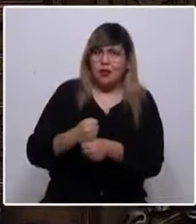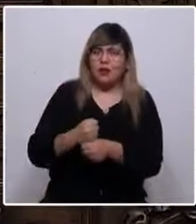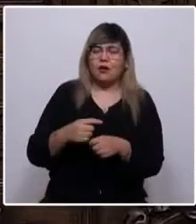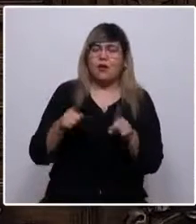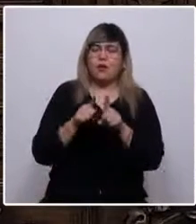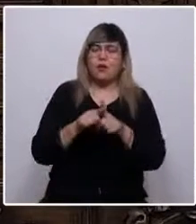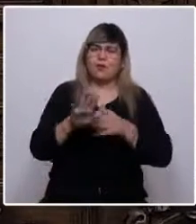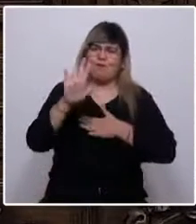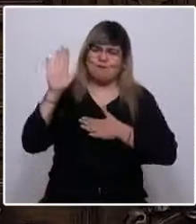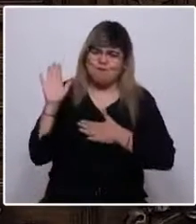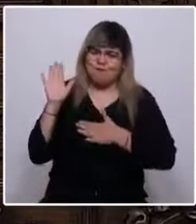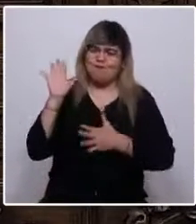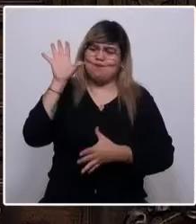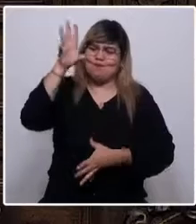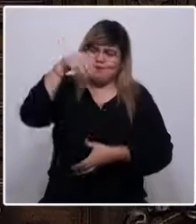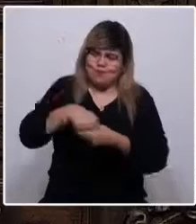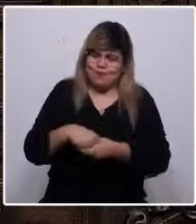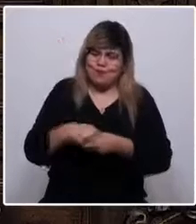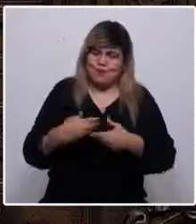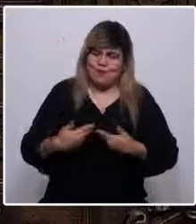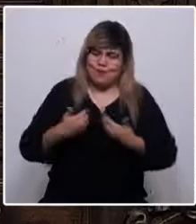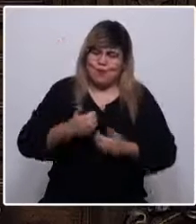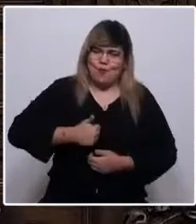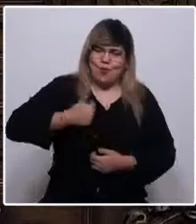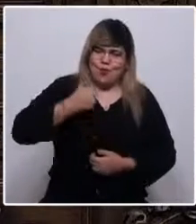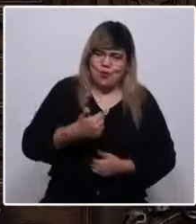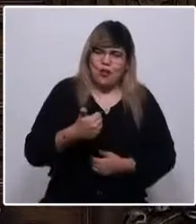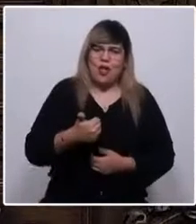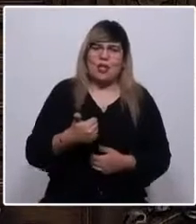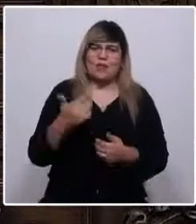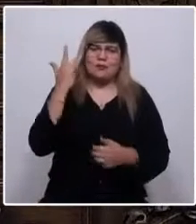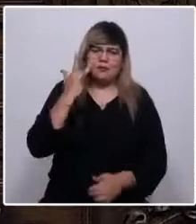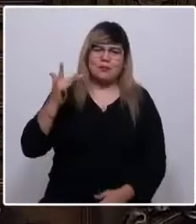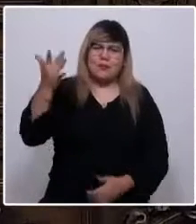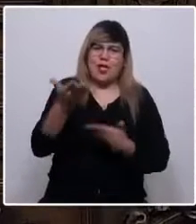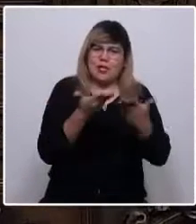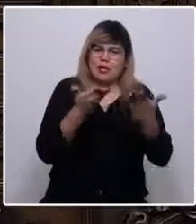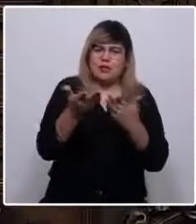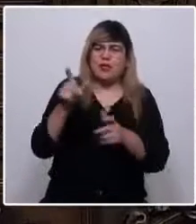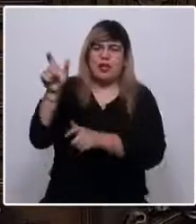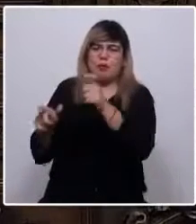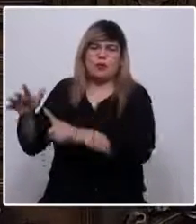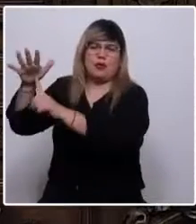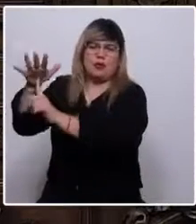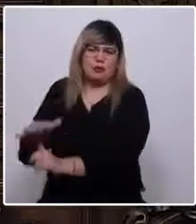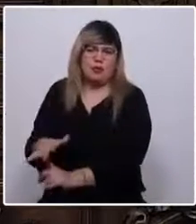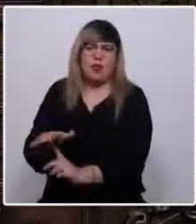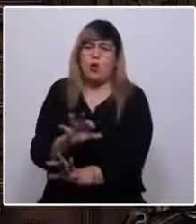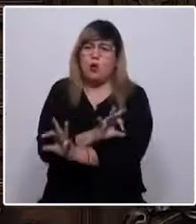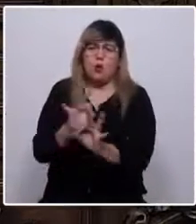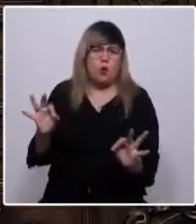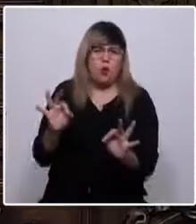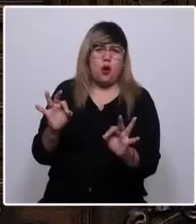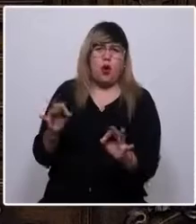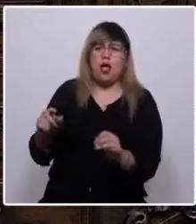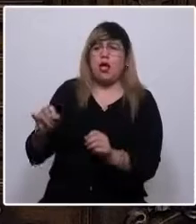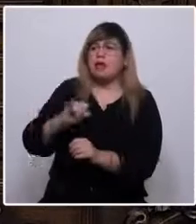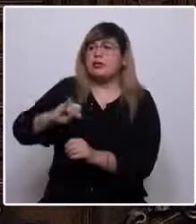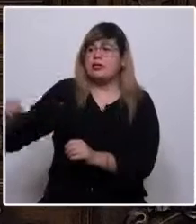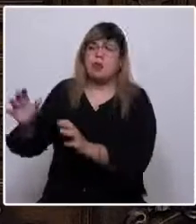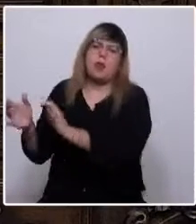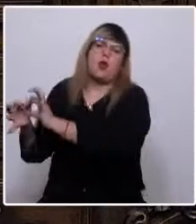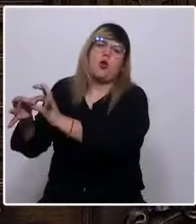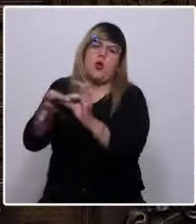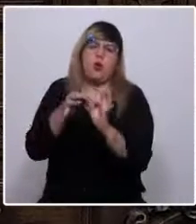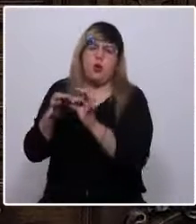y comprometerme, poniendo mi voluntad e inteligencia al servicio de los más excluidos, nunca solo, siempre junto a otras y otros,